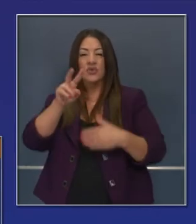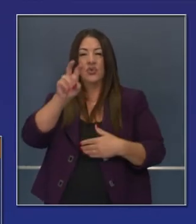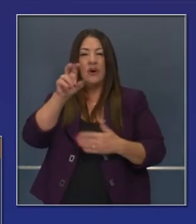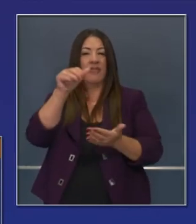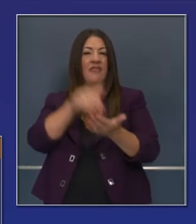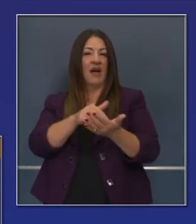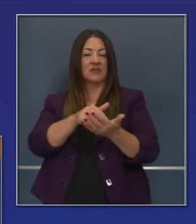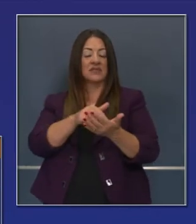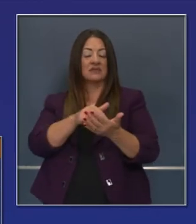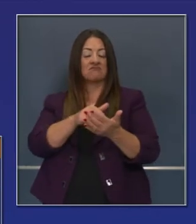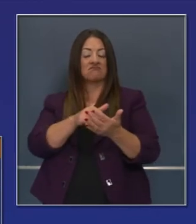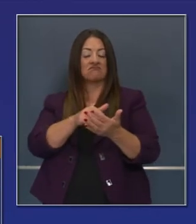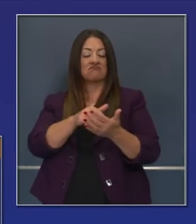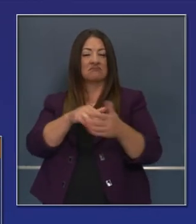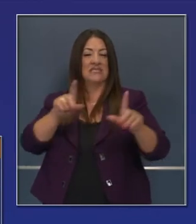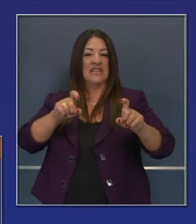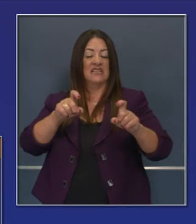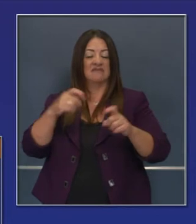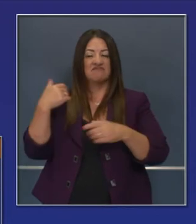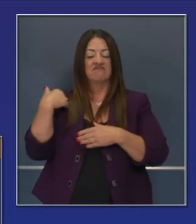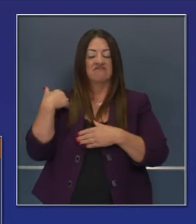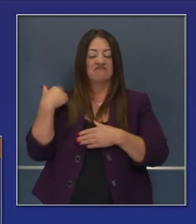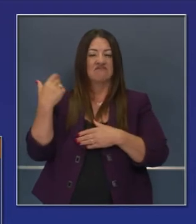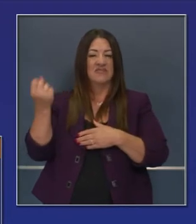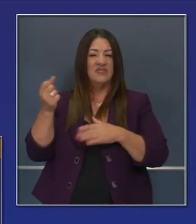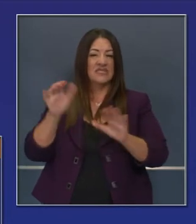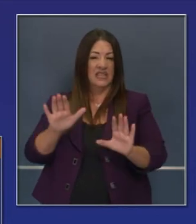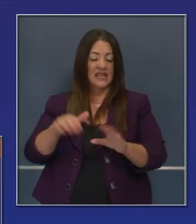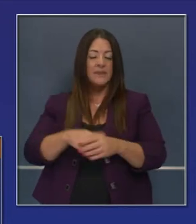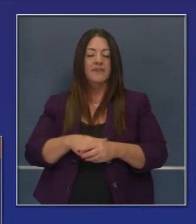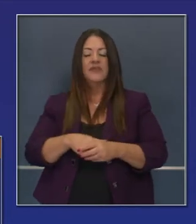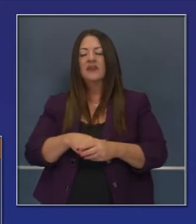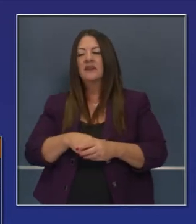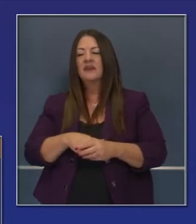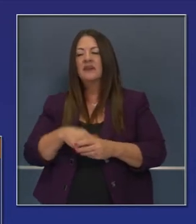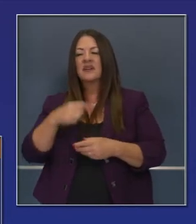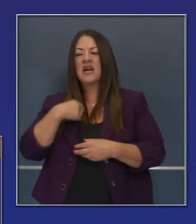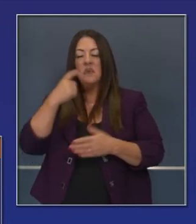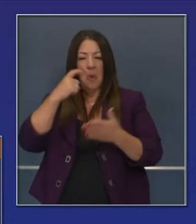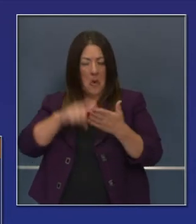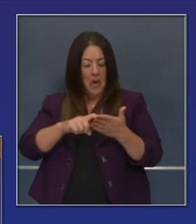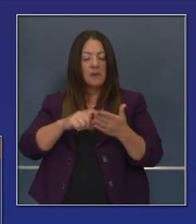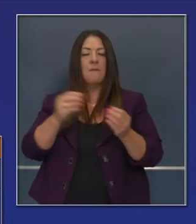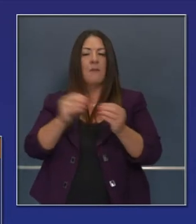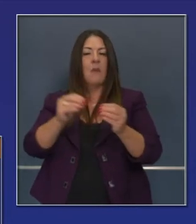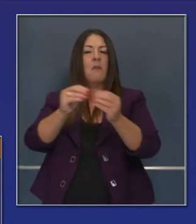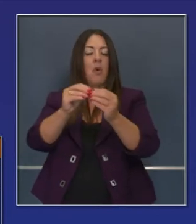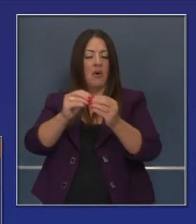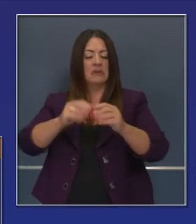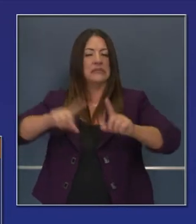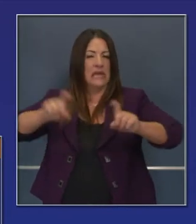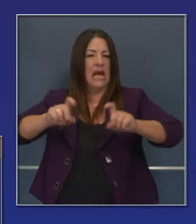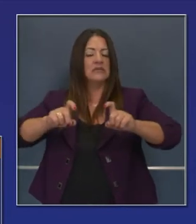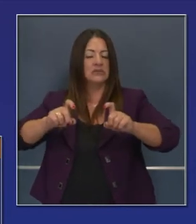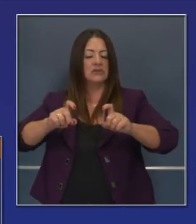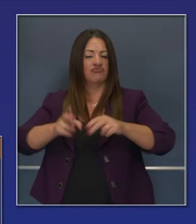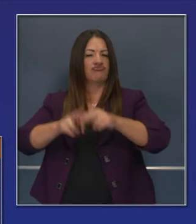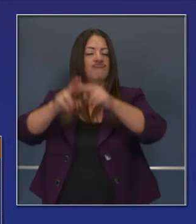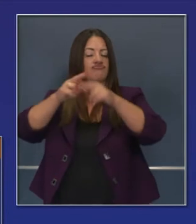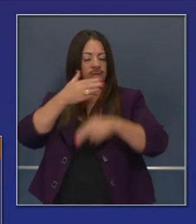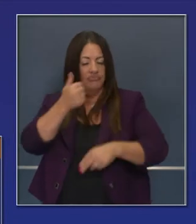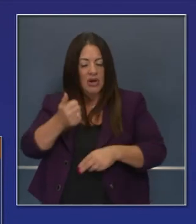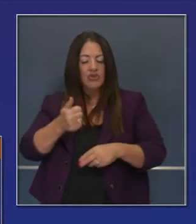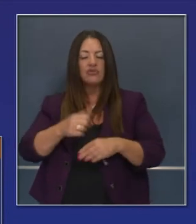pruebas durante el fin de semana como promedio en las 24 horas. Así que vemos que ascienden ese número de pruebas.